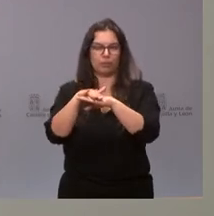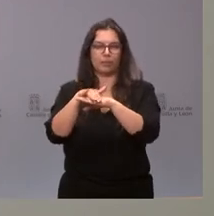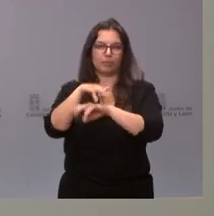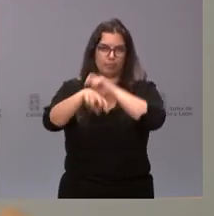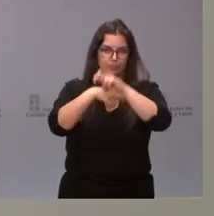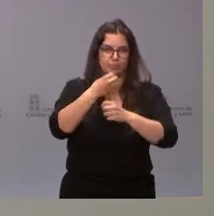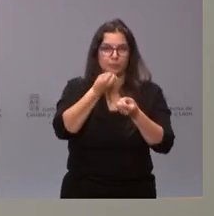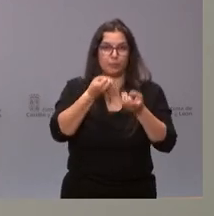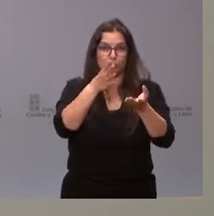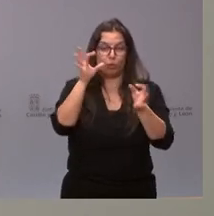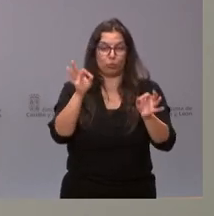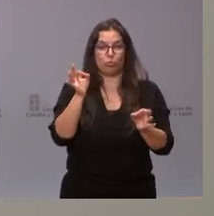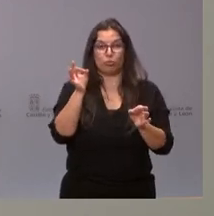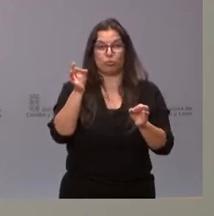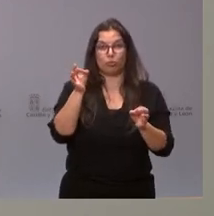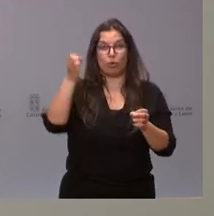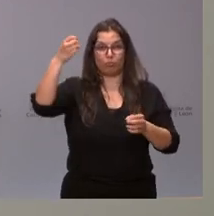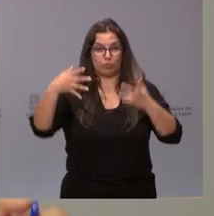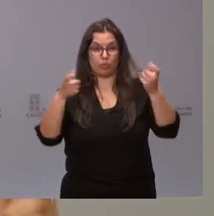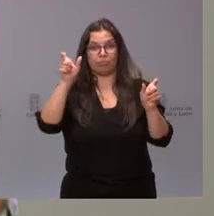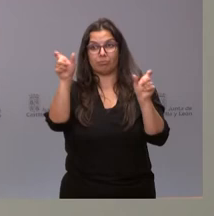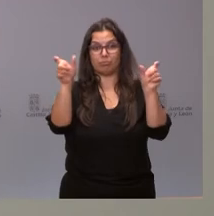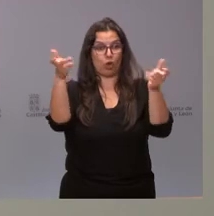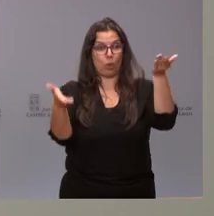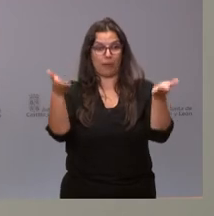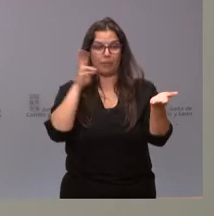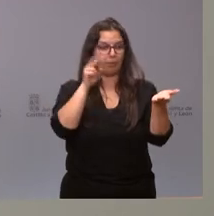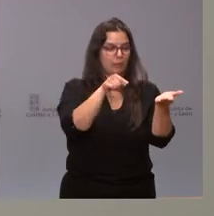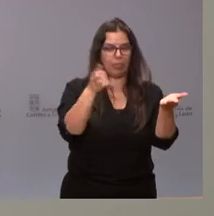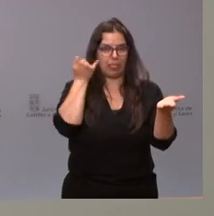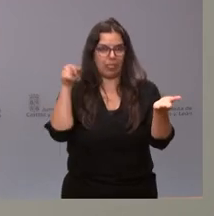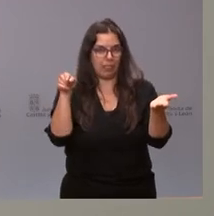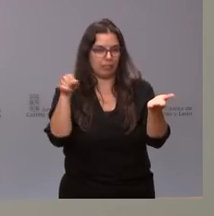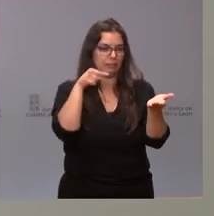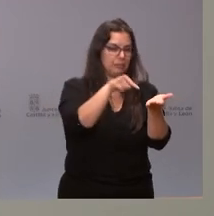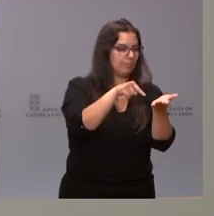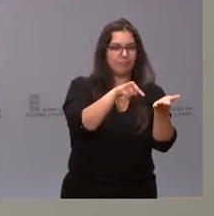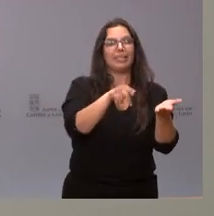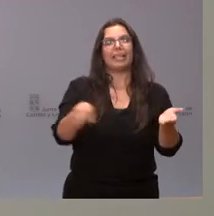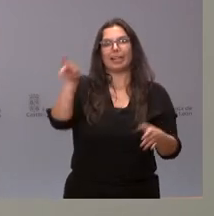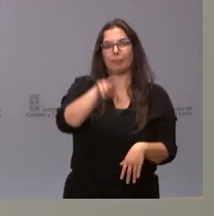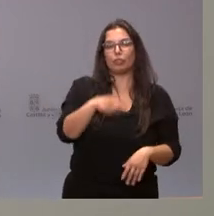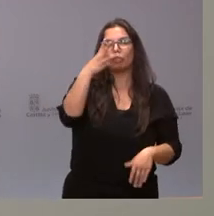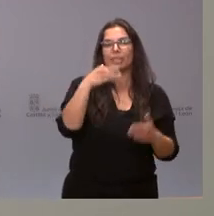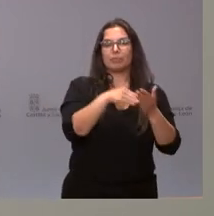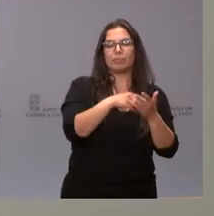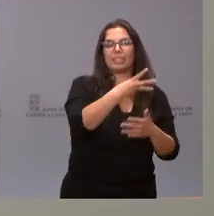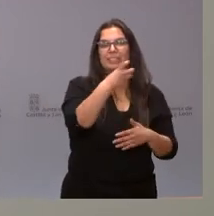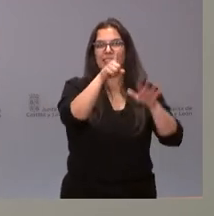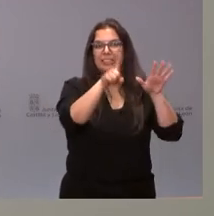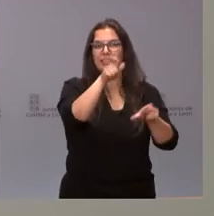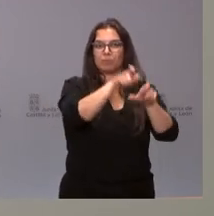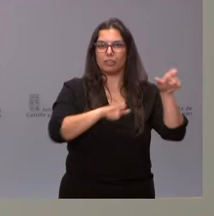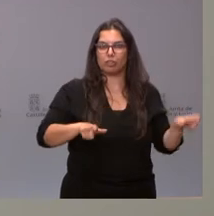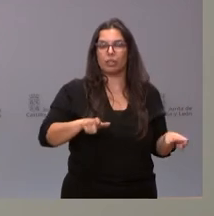porque tenía aquí la comparativa por si preguntaban y me he ido a la de la semana pasada, no he visto la fecha. Les repito, 3.306 personas